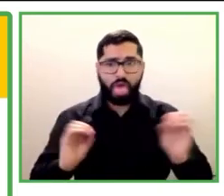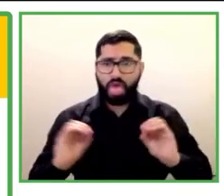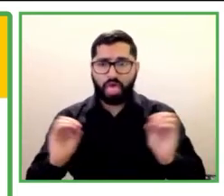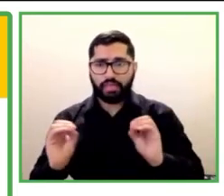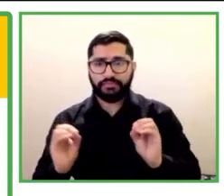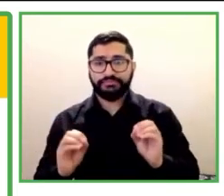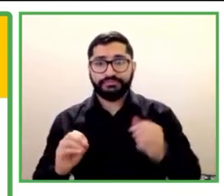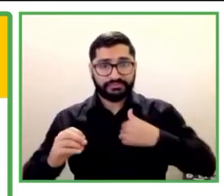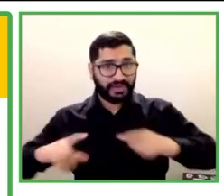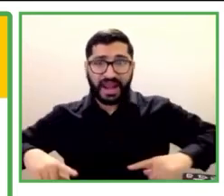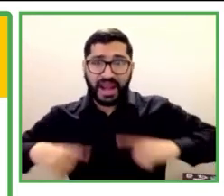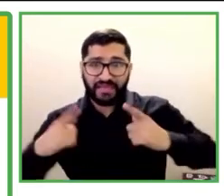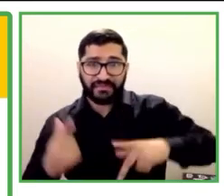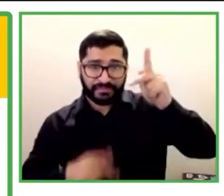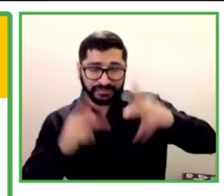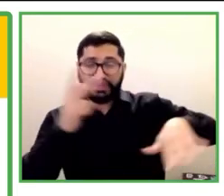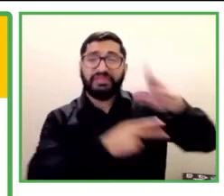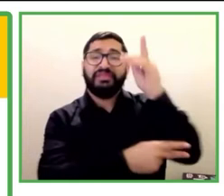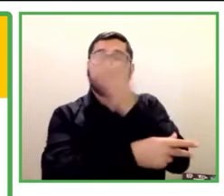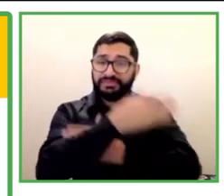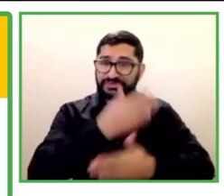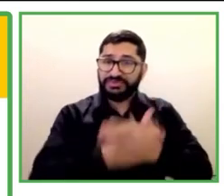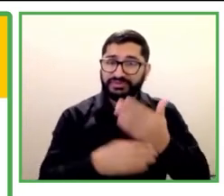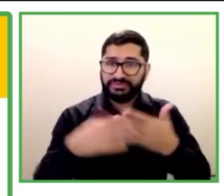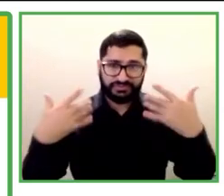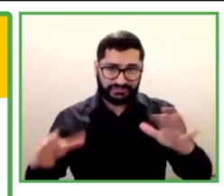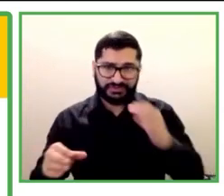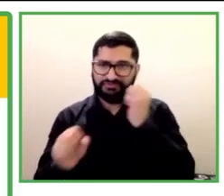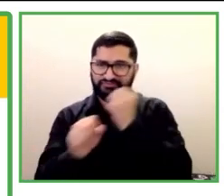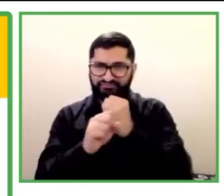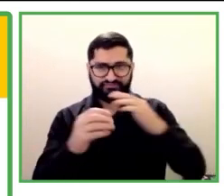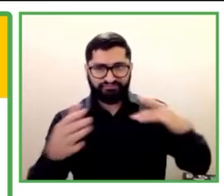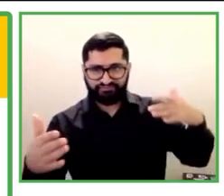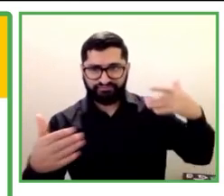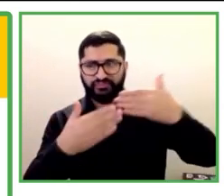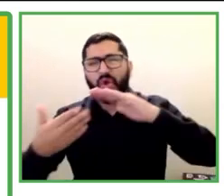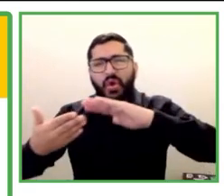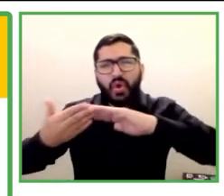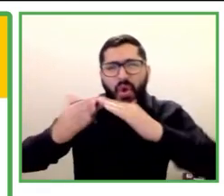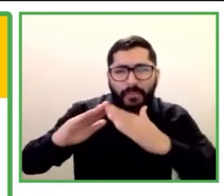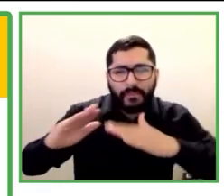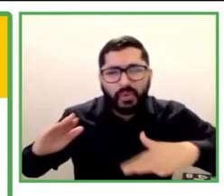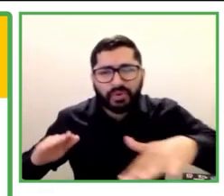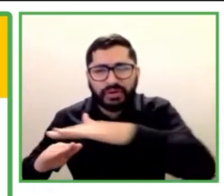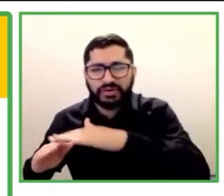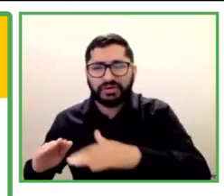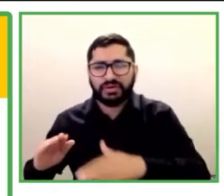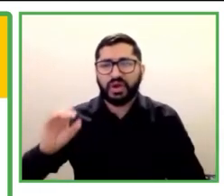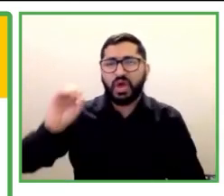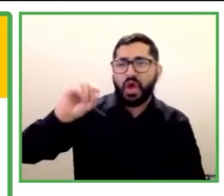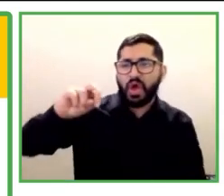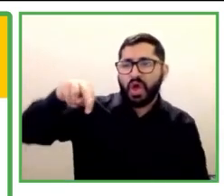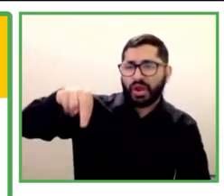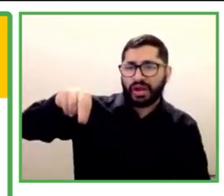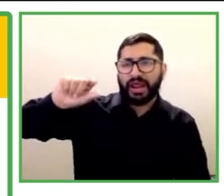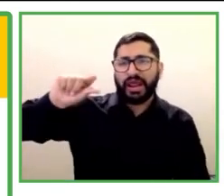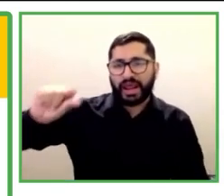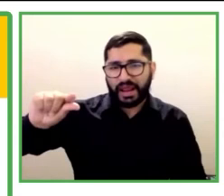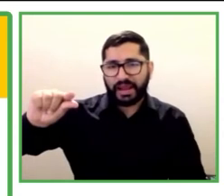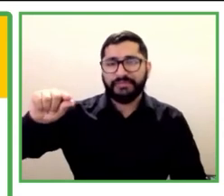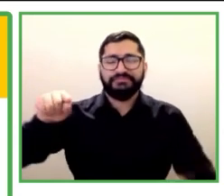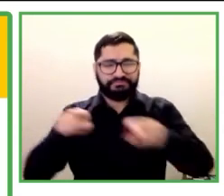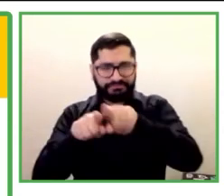rurales, con ONGs, y con personas de nuestro entorno para poder hacer capacitación a personas con discapacidades.